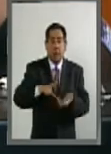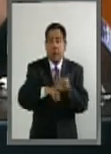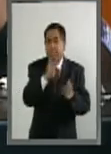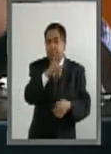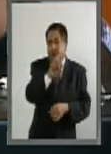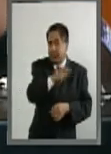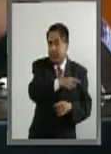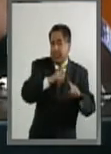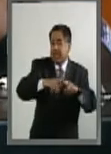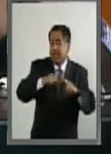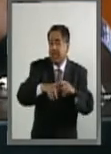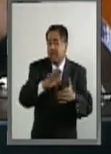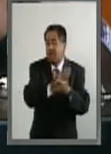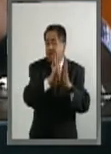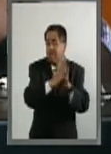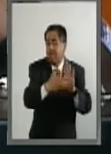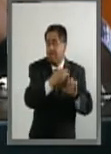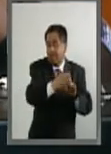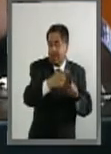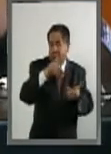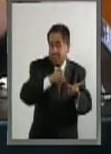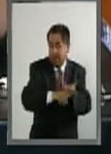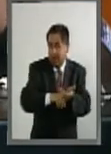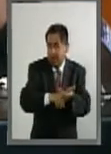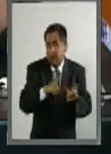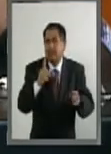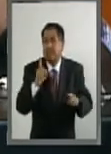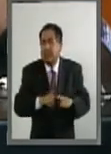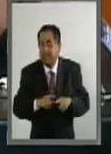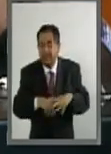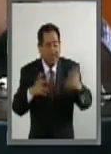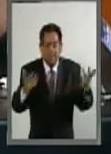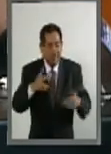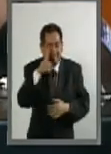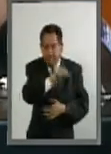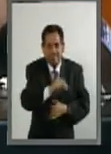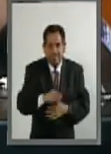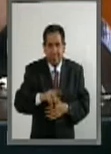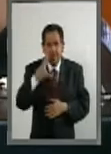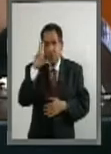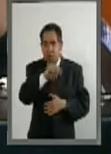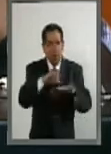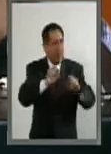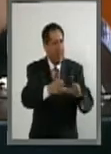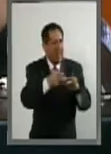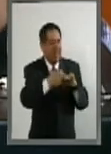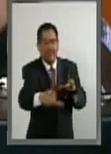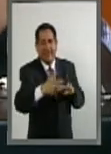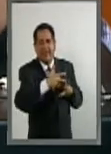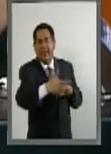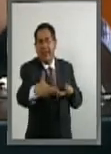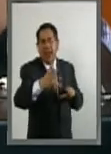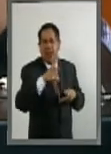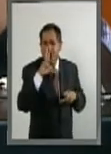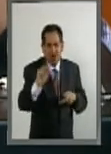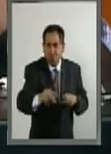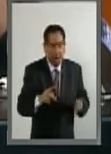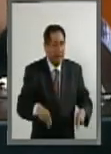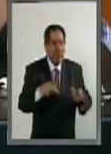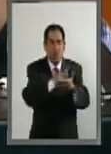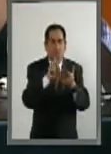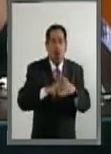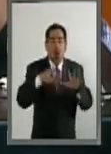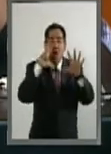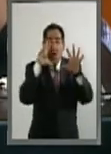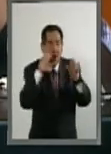porque la delincuencia organizada se adueñaba, no, no de los plantillos, no ni siquiera de la venta de drogas,